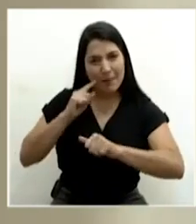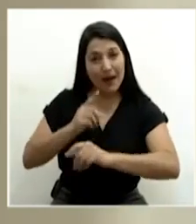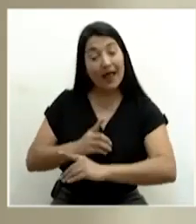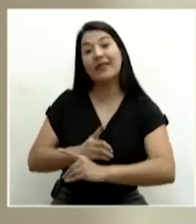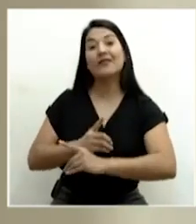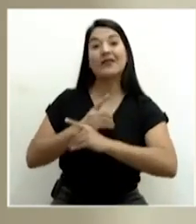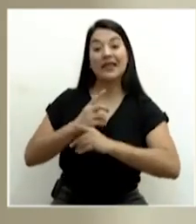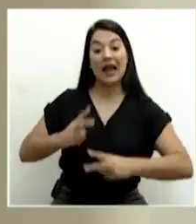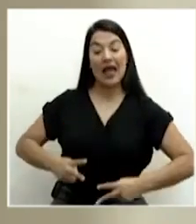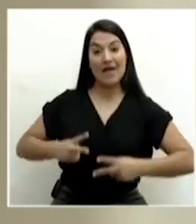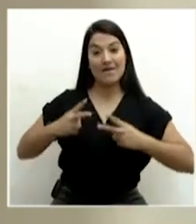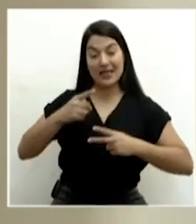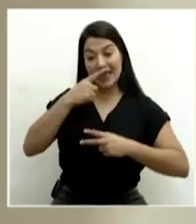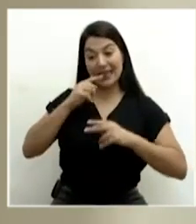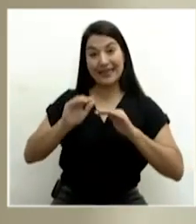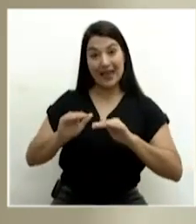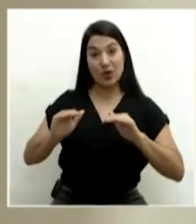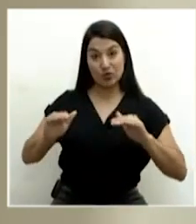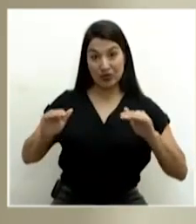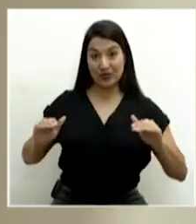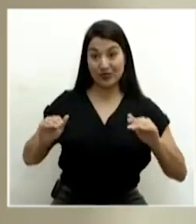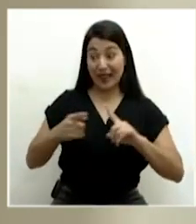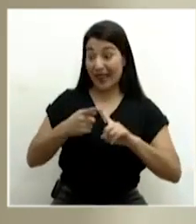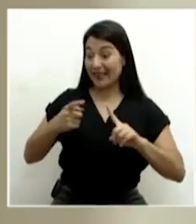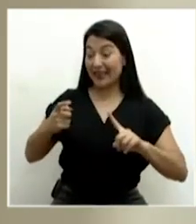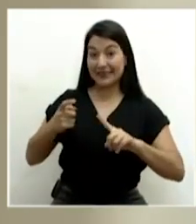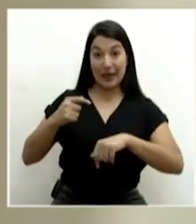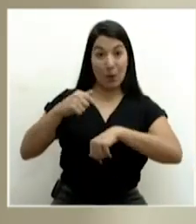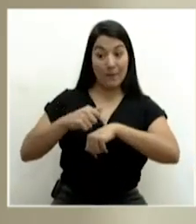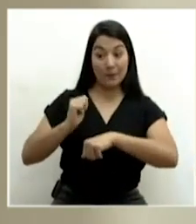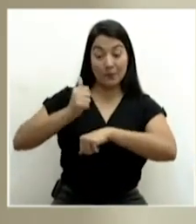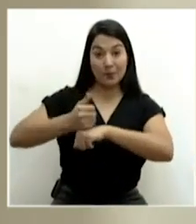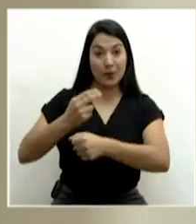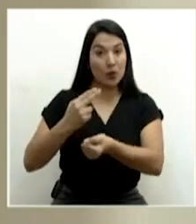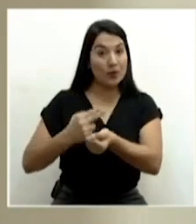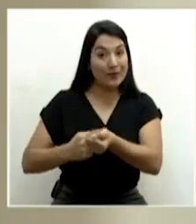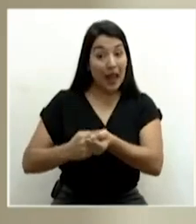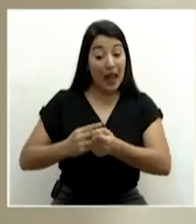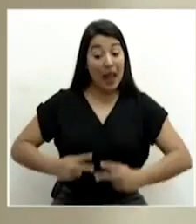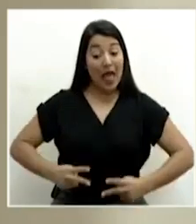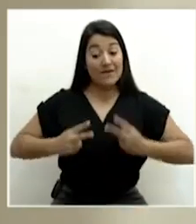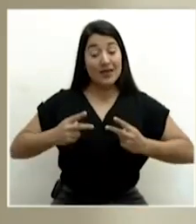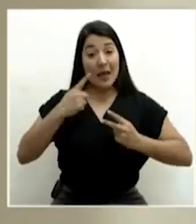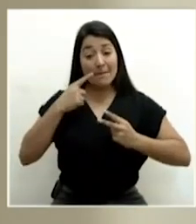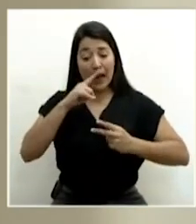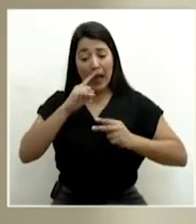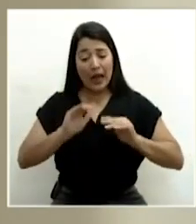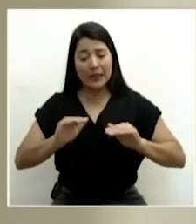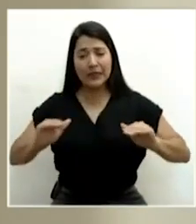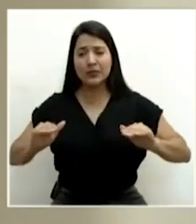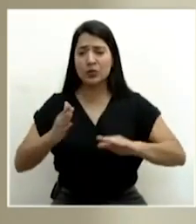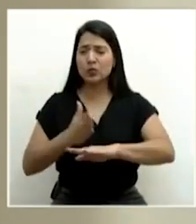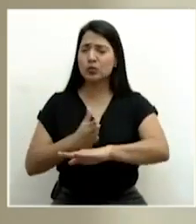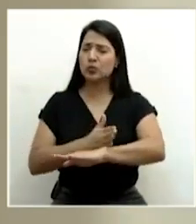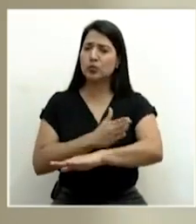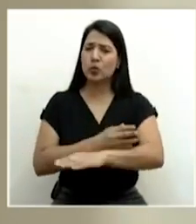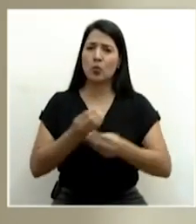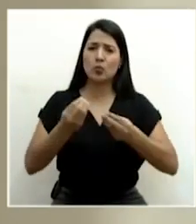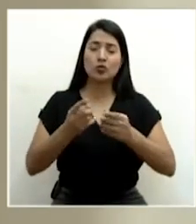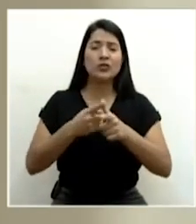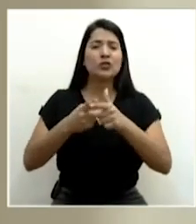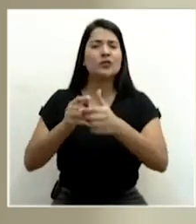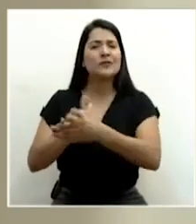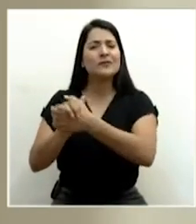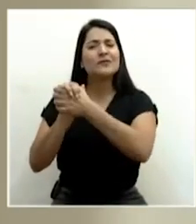mejorado sustancialmente desde la creación de este gran hospital. Así que, una felicitación a todo el